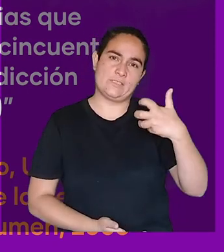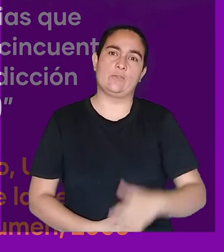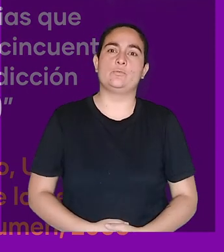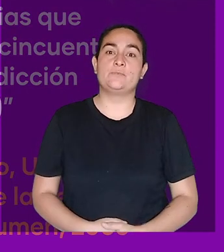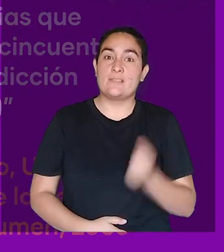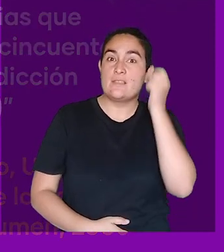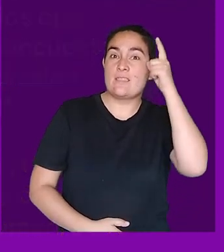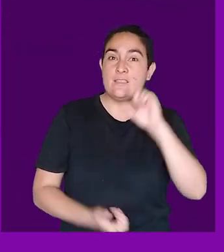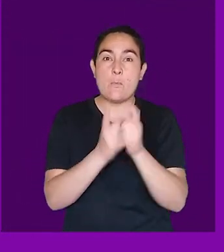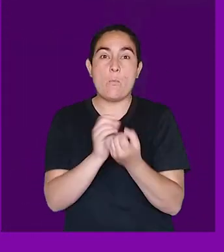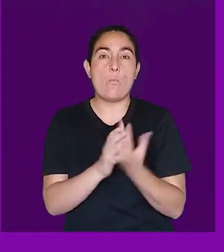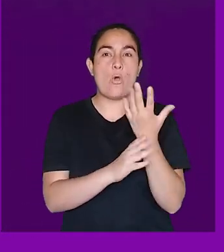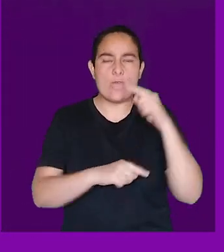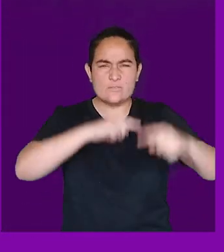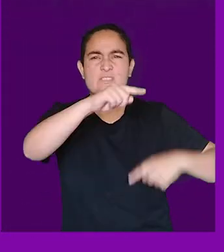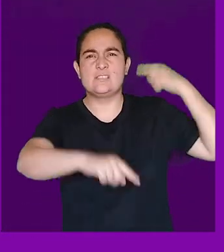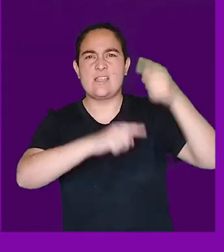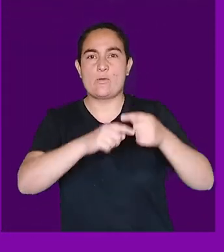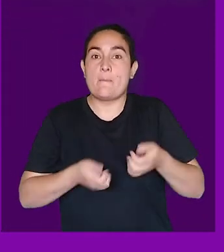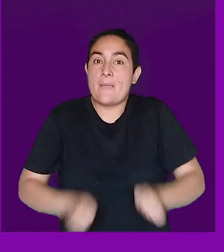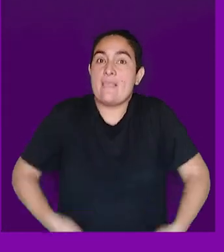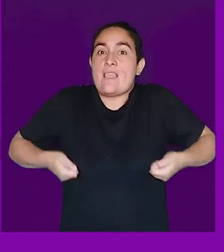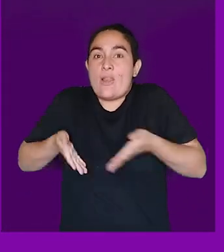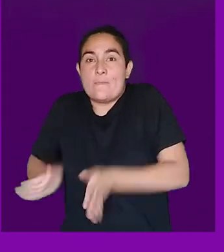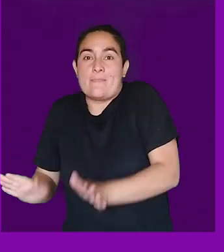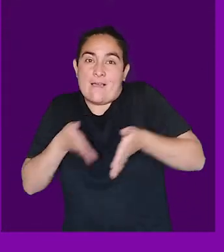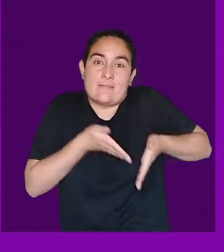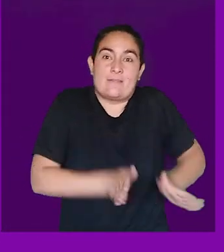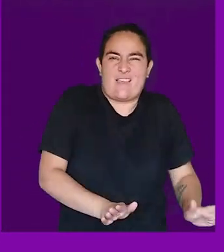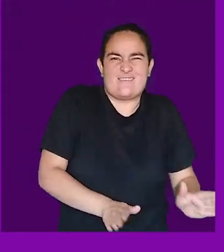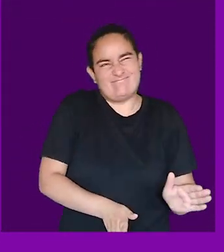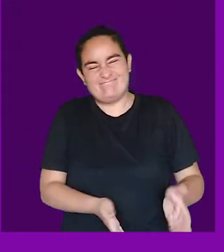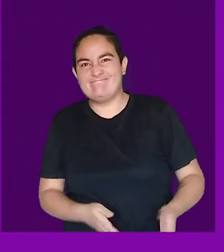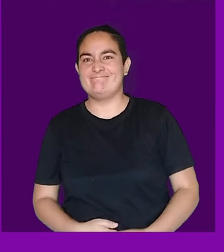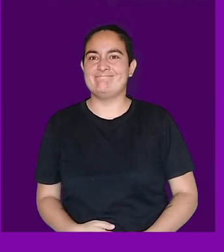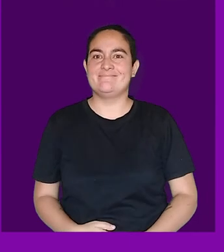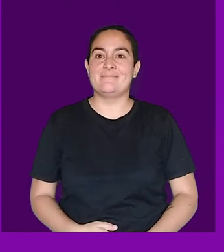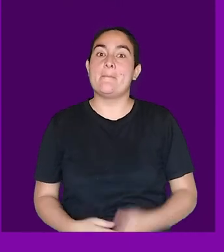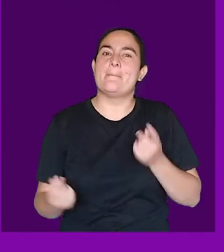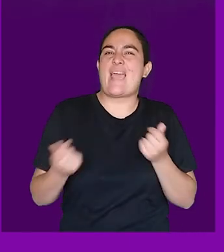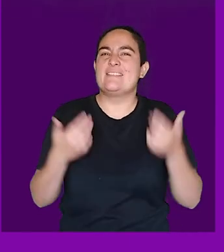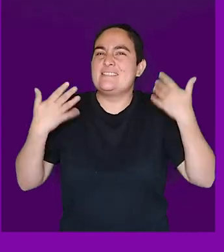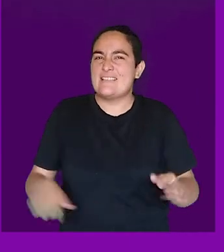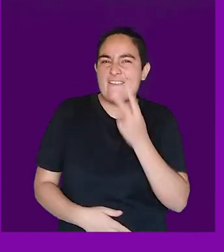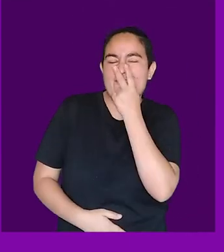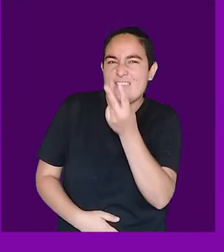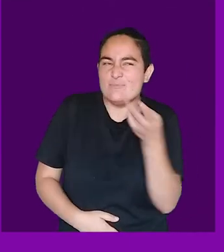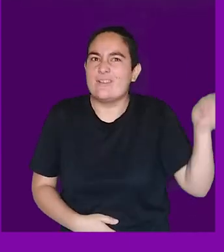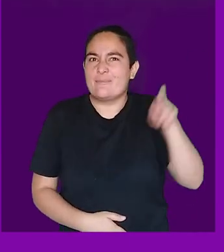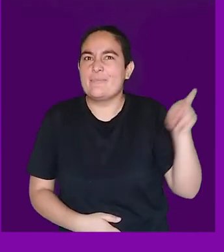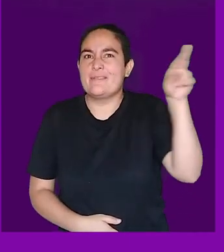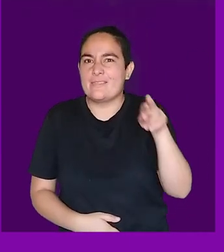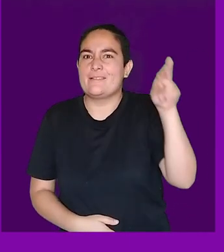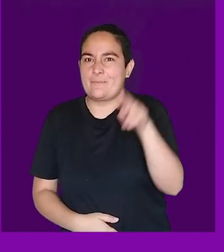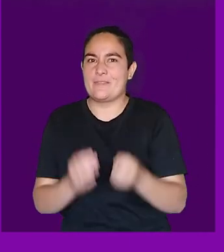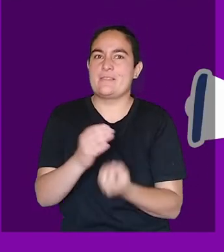¿Te has fijado que la moda es cíclica? Pantalones pata de elefante, parece que ya lo hemos visto todo.